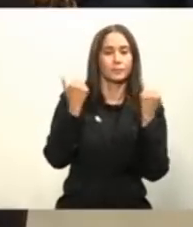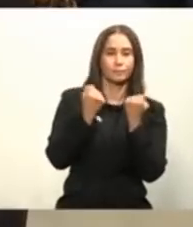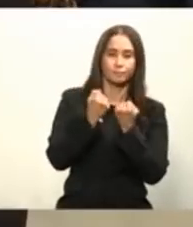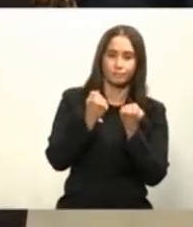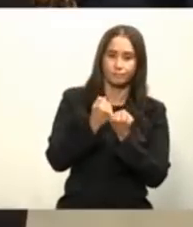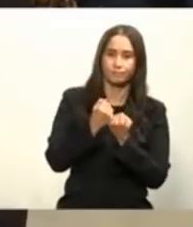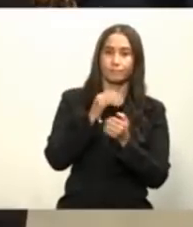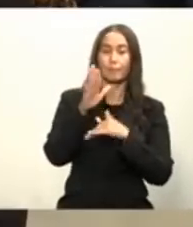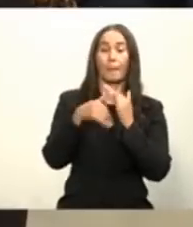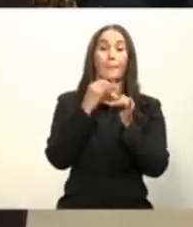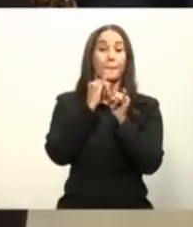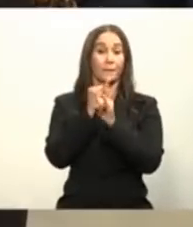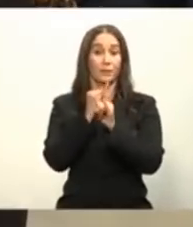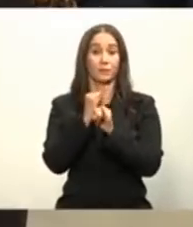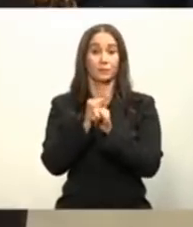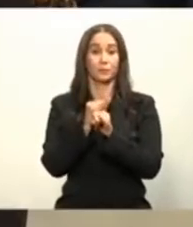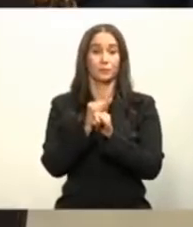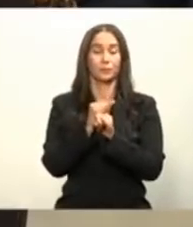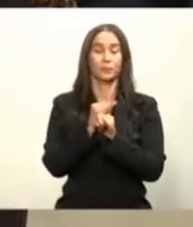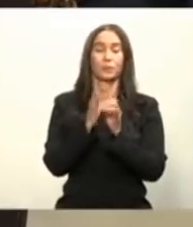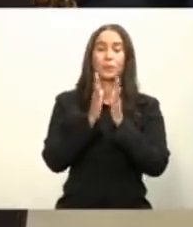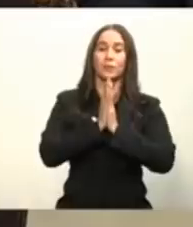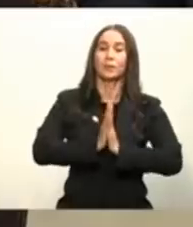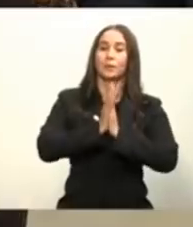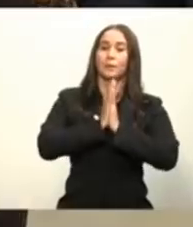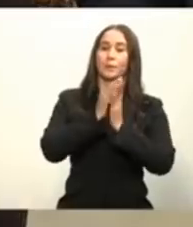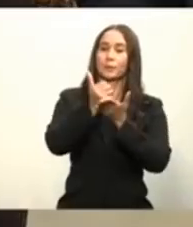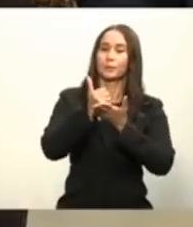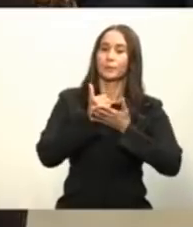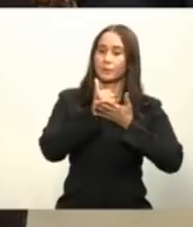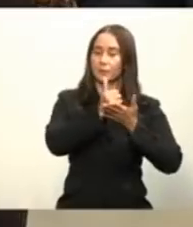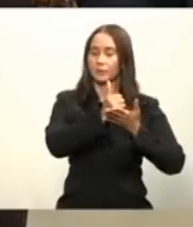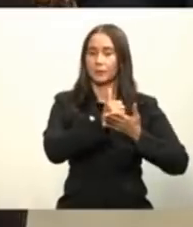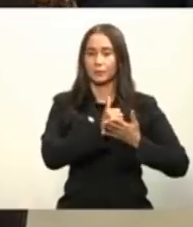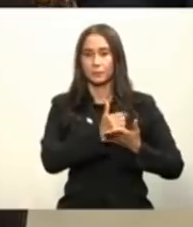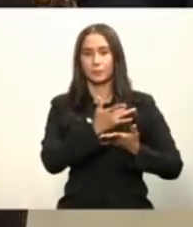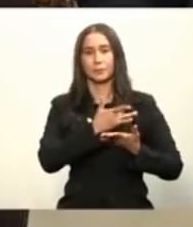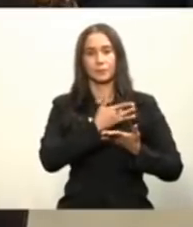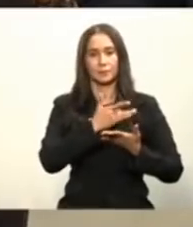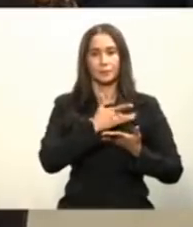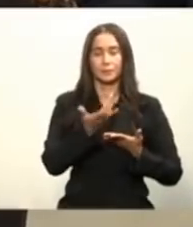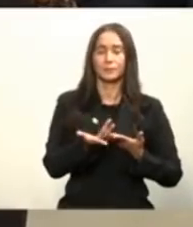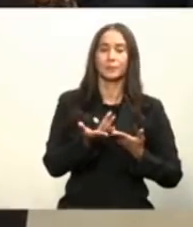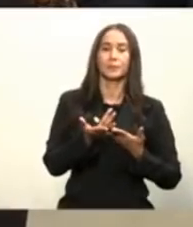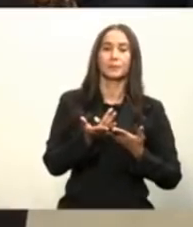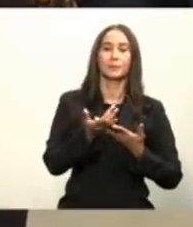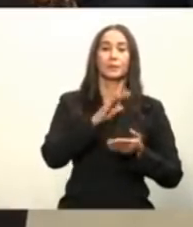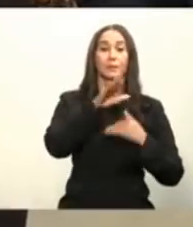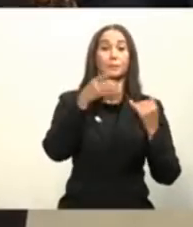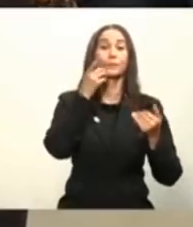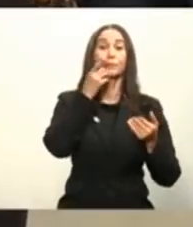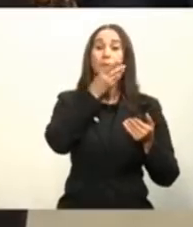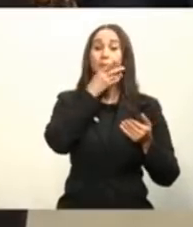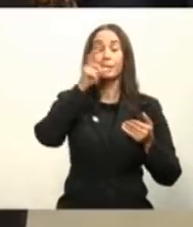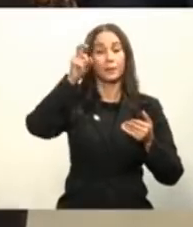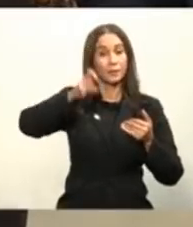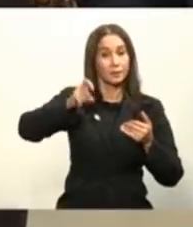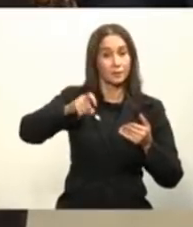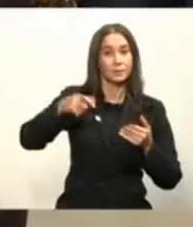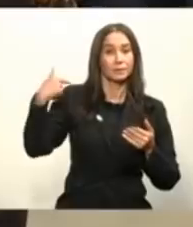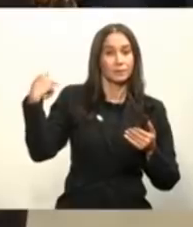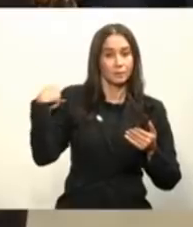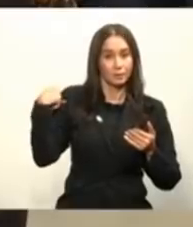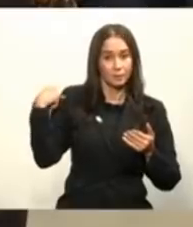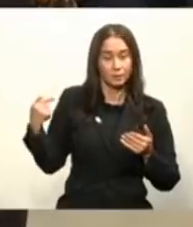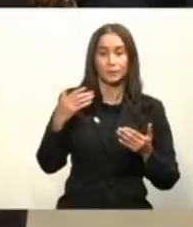a todas las instituciones que nos ayuden a convencer a la población dominicana de que estas vacunas